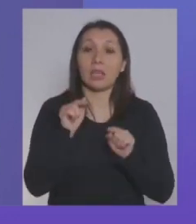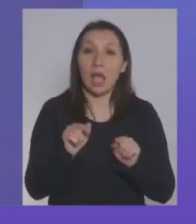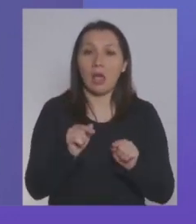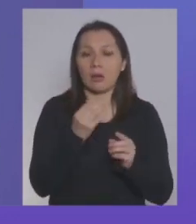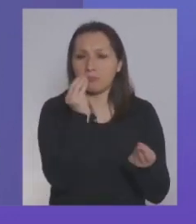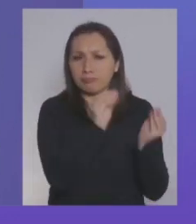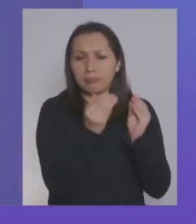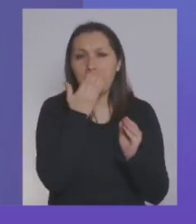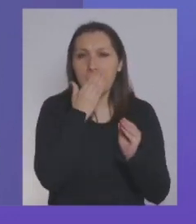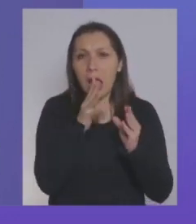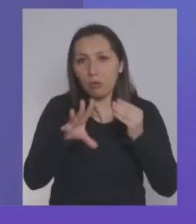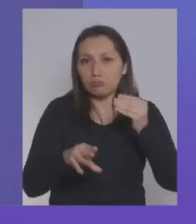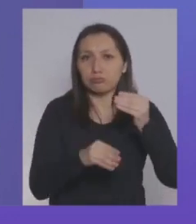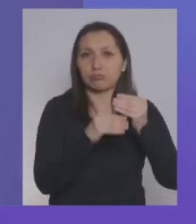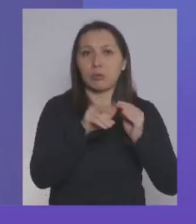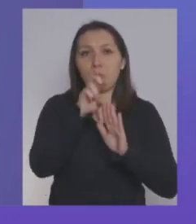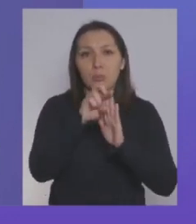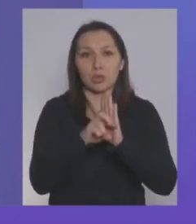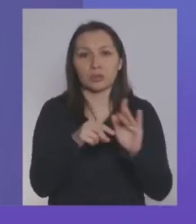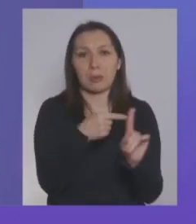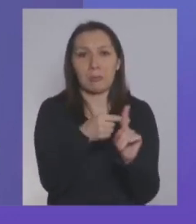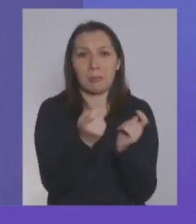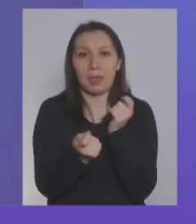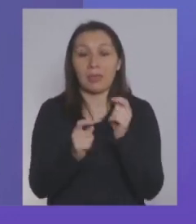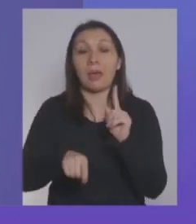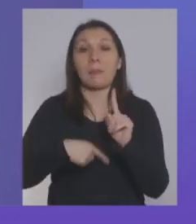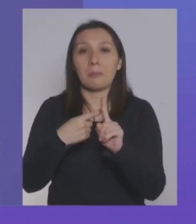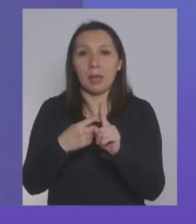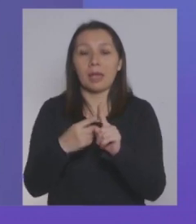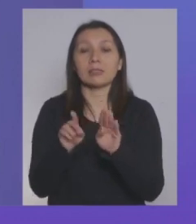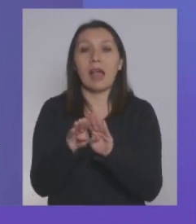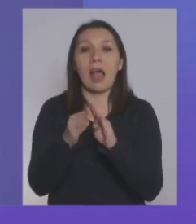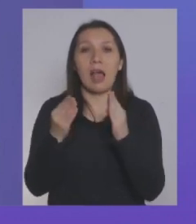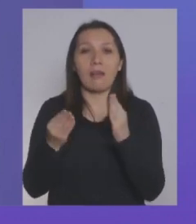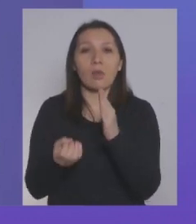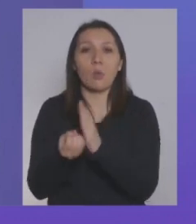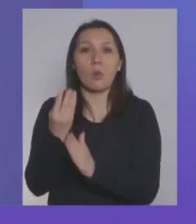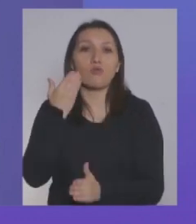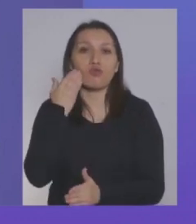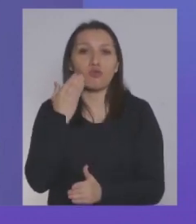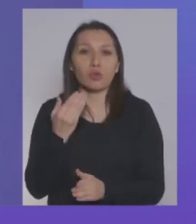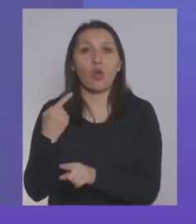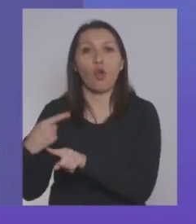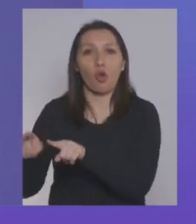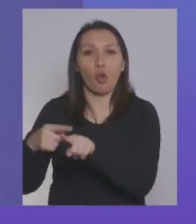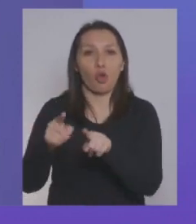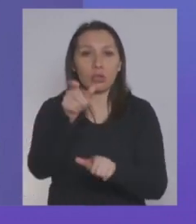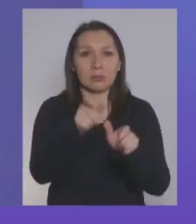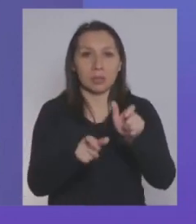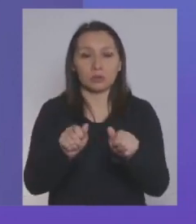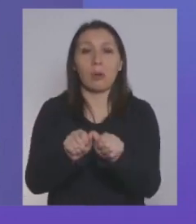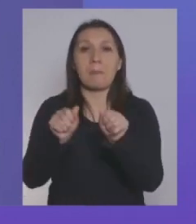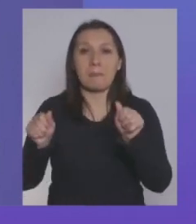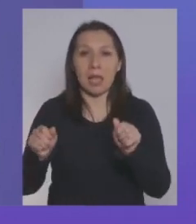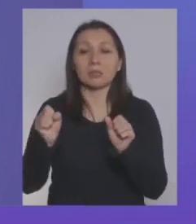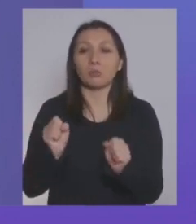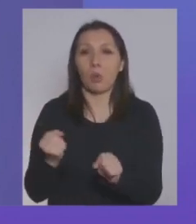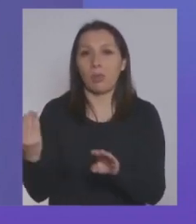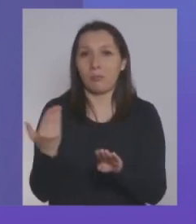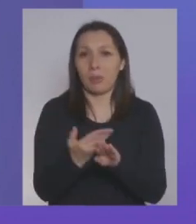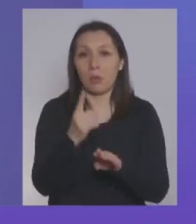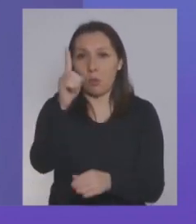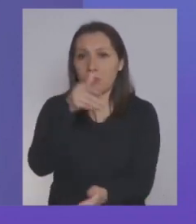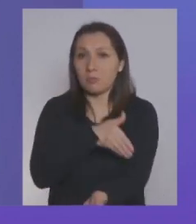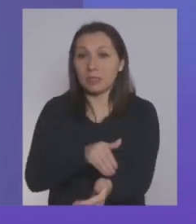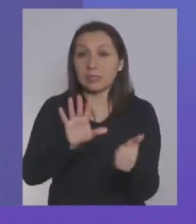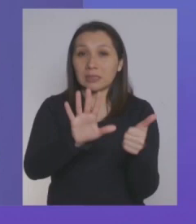día se mejore, se suplementa con este proyecto clase media, más la apertura a este beneficio a otras personas. Entonces, 1